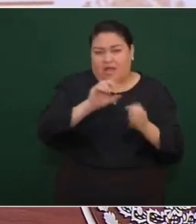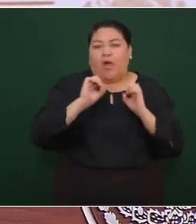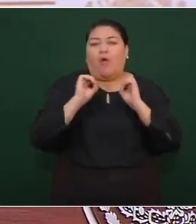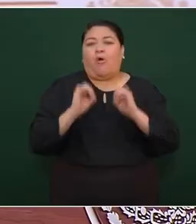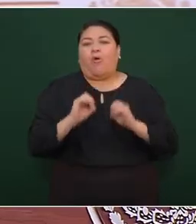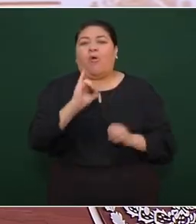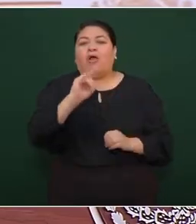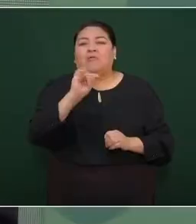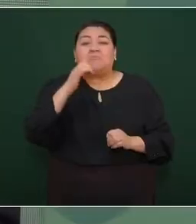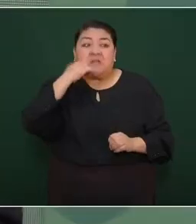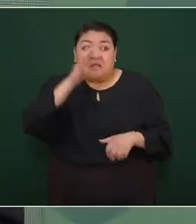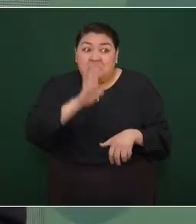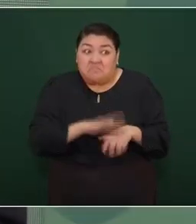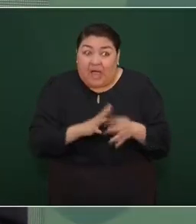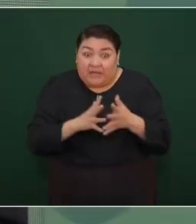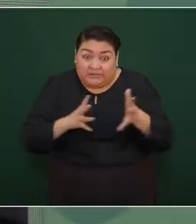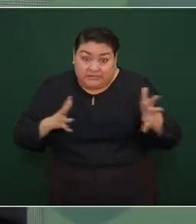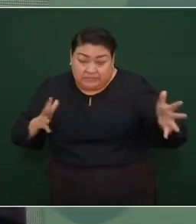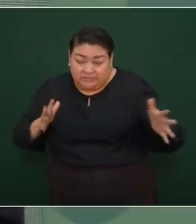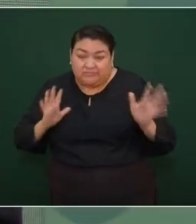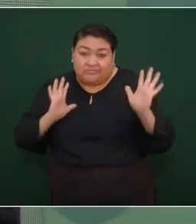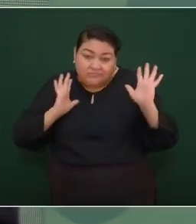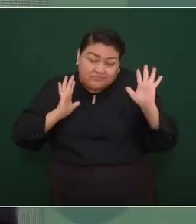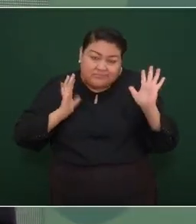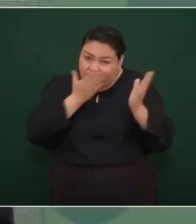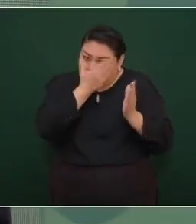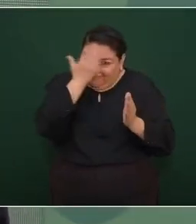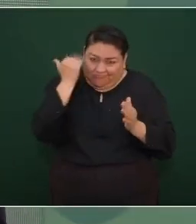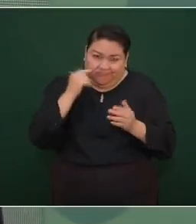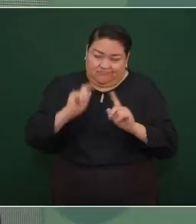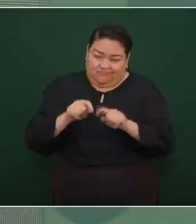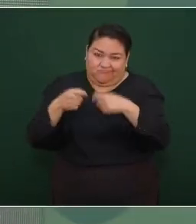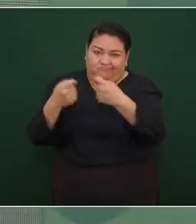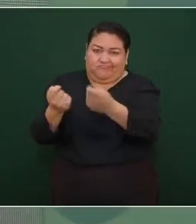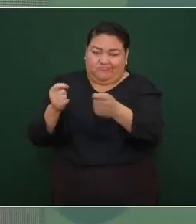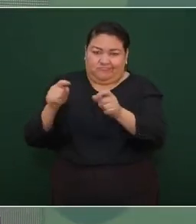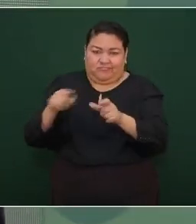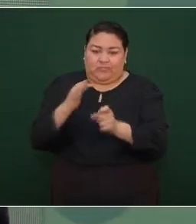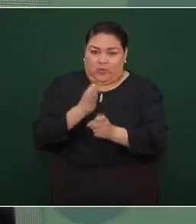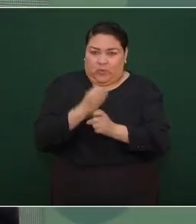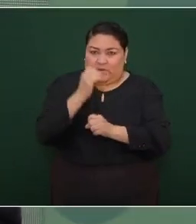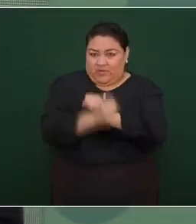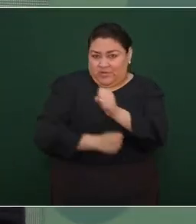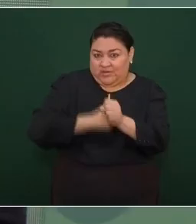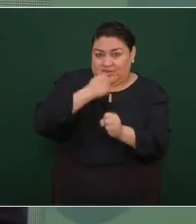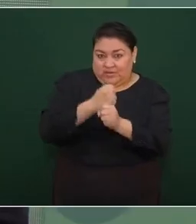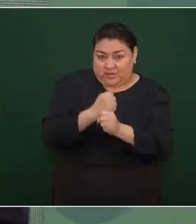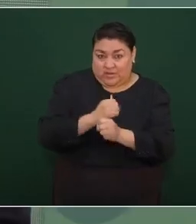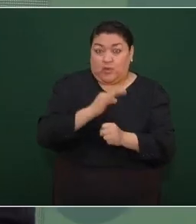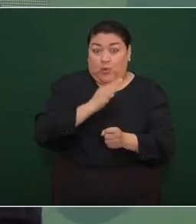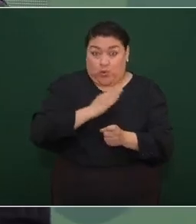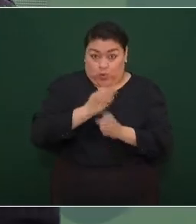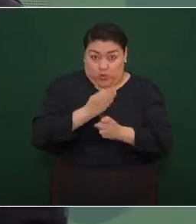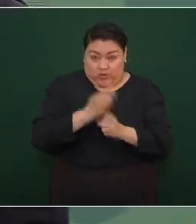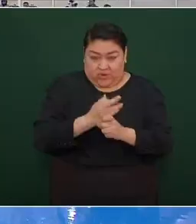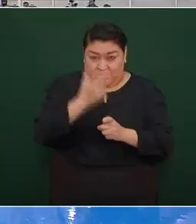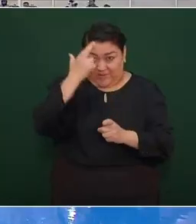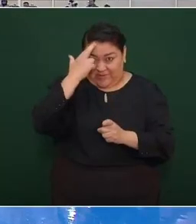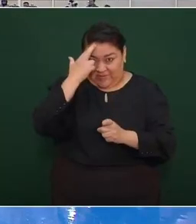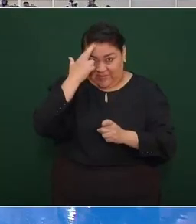ya se va a poder este año llegar de